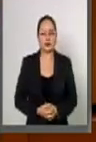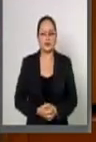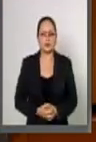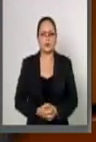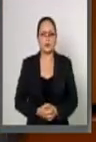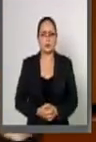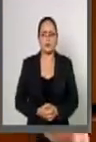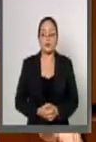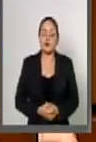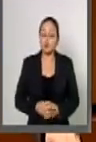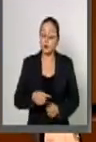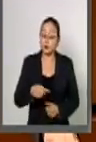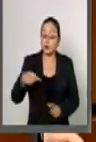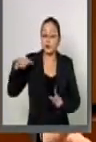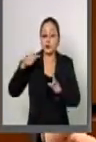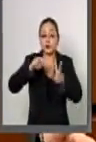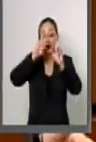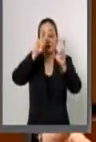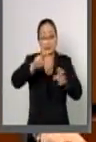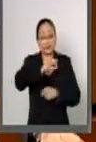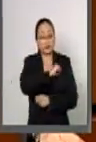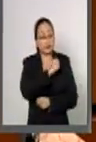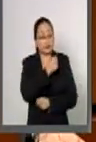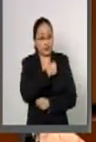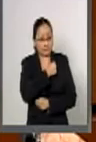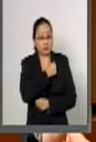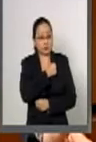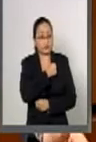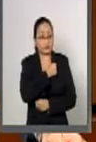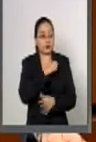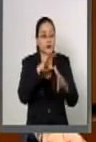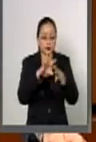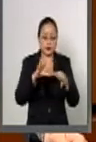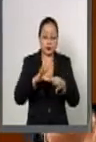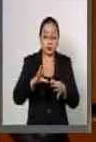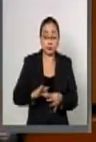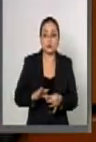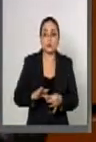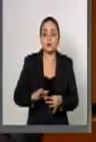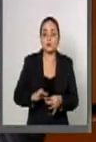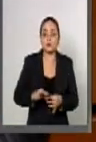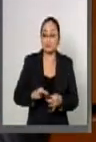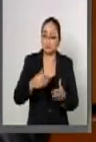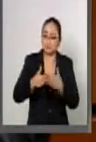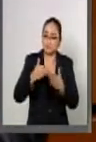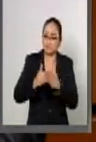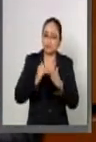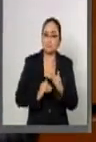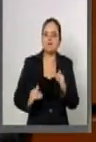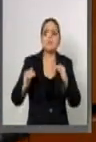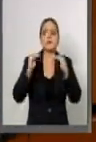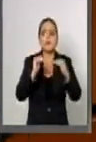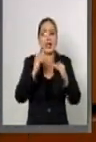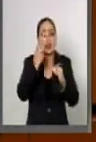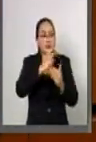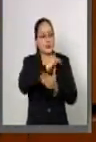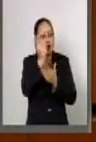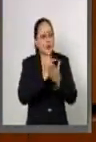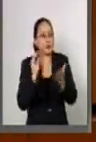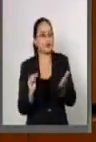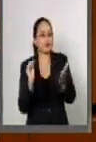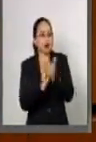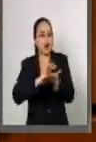como materia de salubridad general así como la de elevar a rango de ley dicho programa